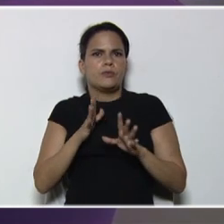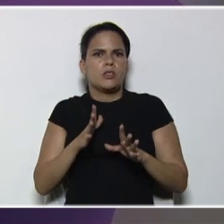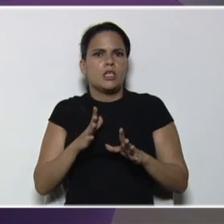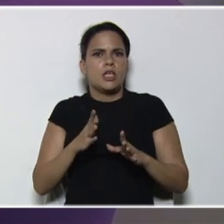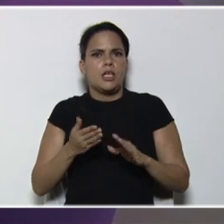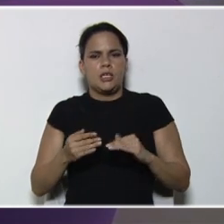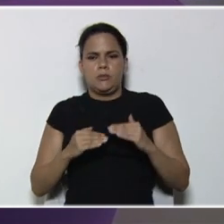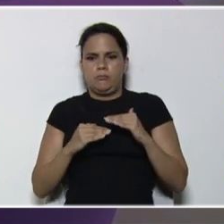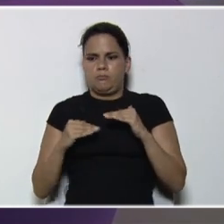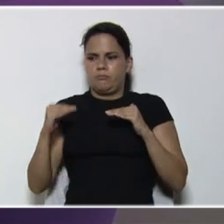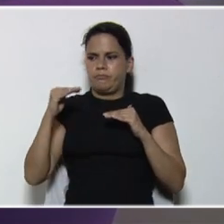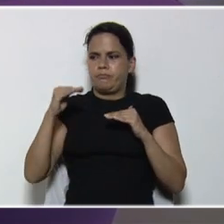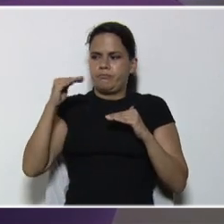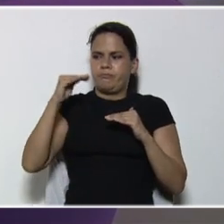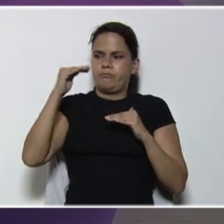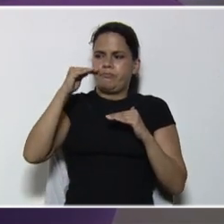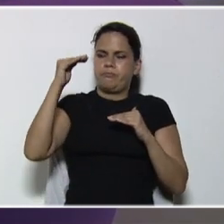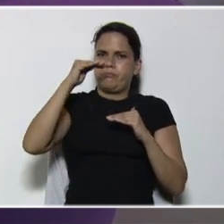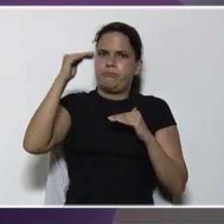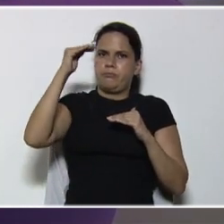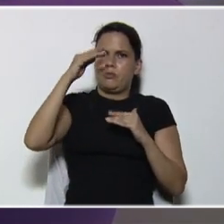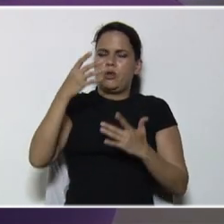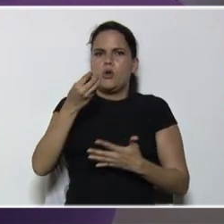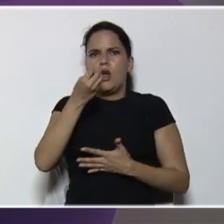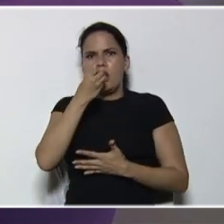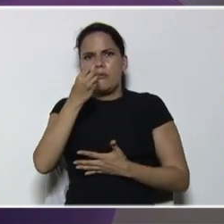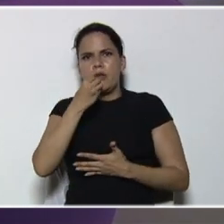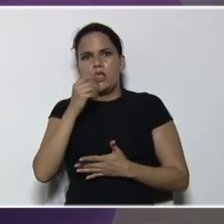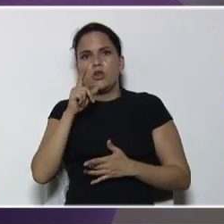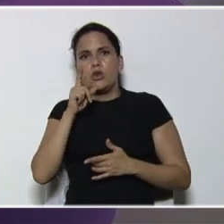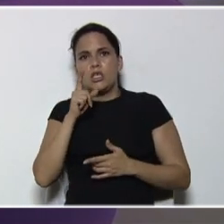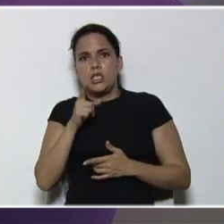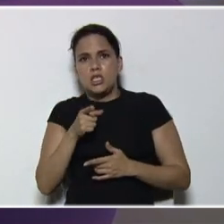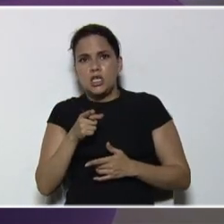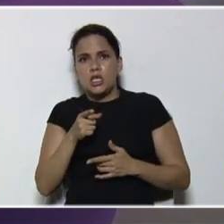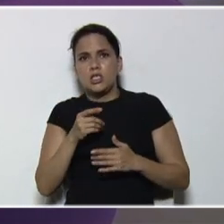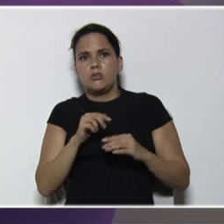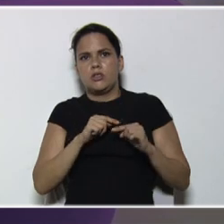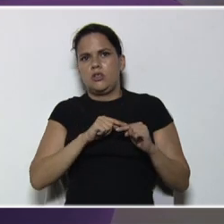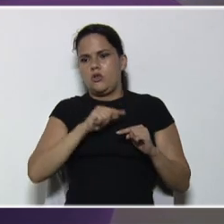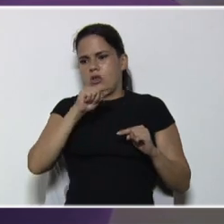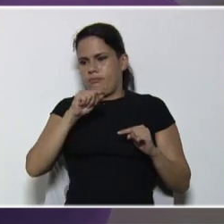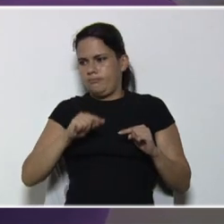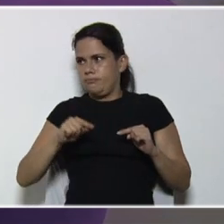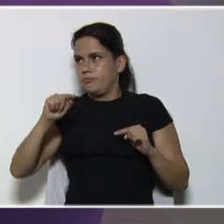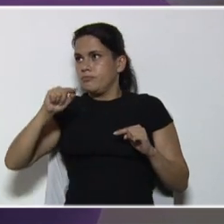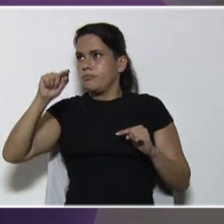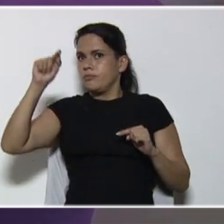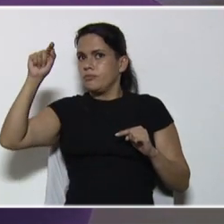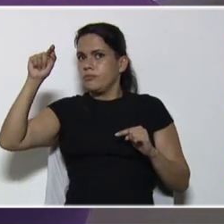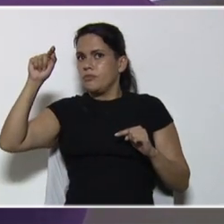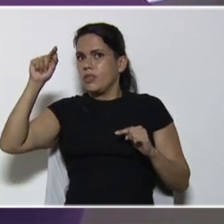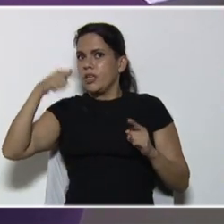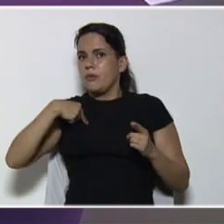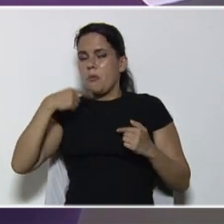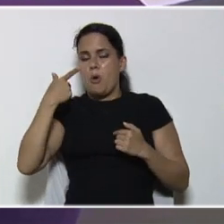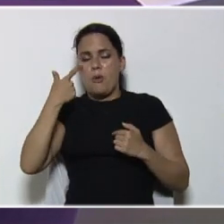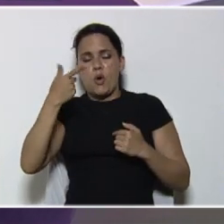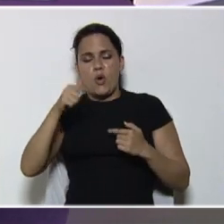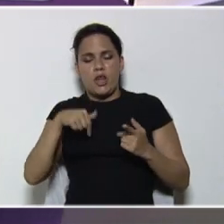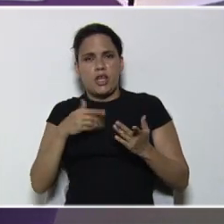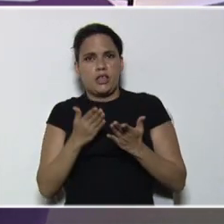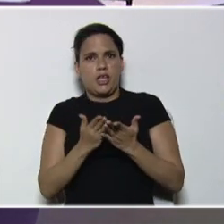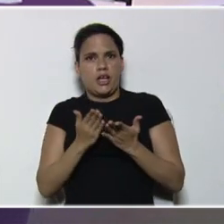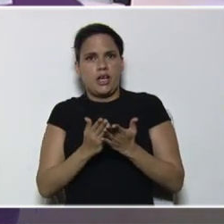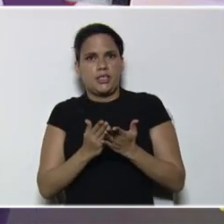incremento, de algunos alimentos, y eso, va a tener, una crecida exponencial, que vamos a ver, hoy, en esta clase, vamos